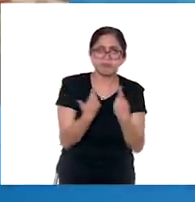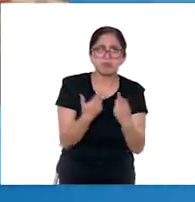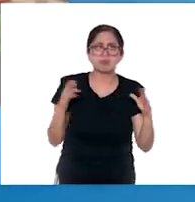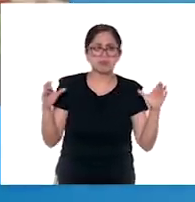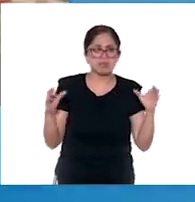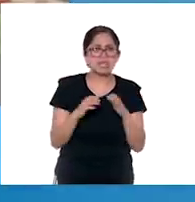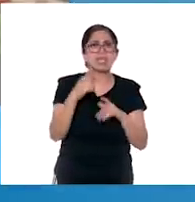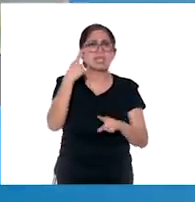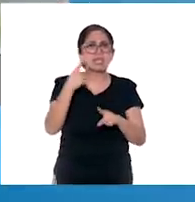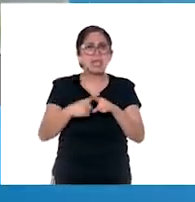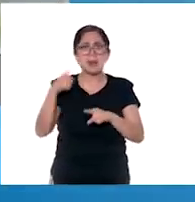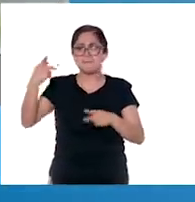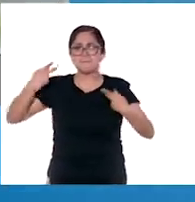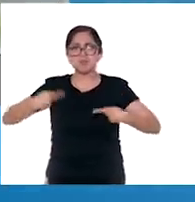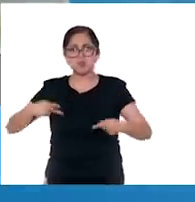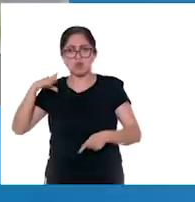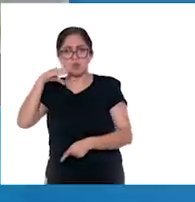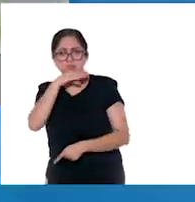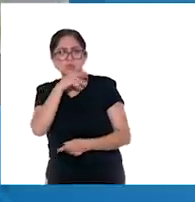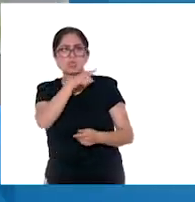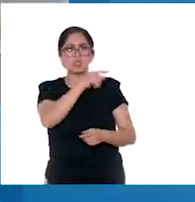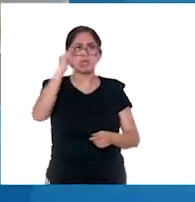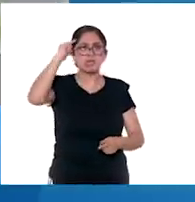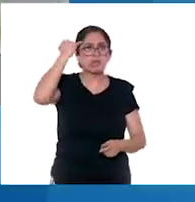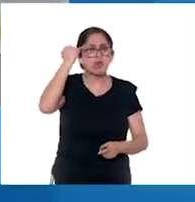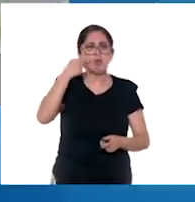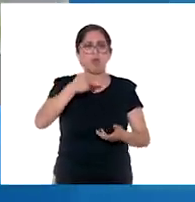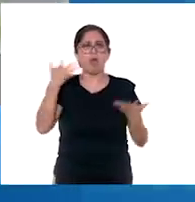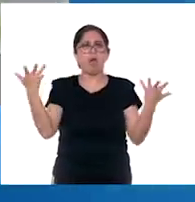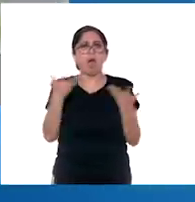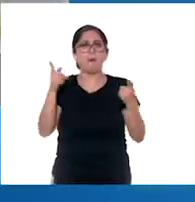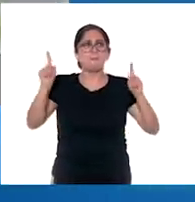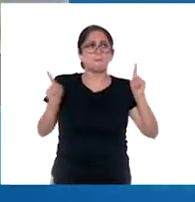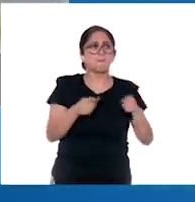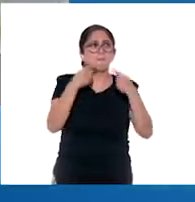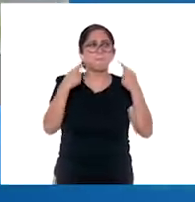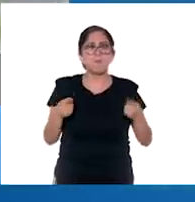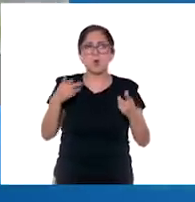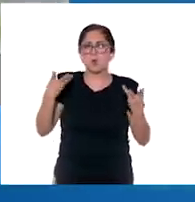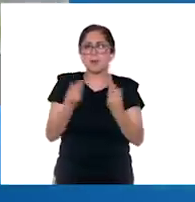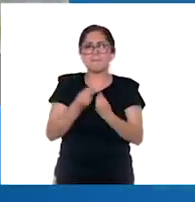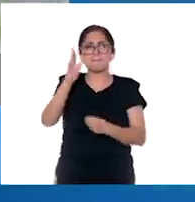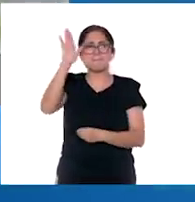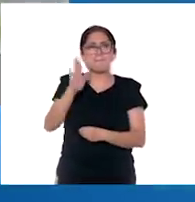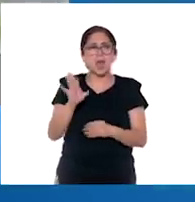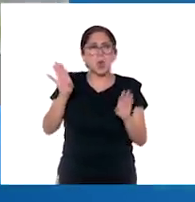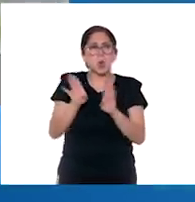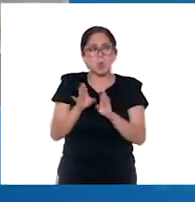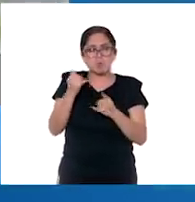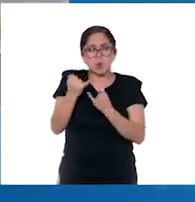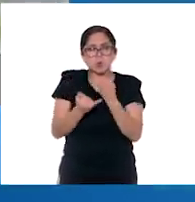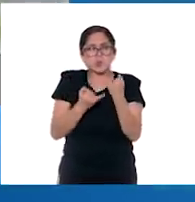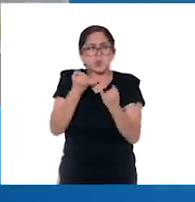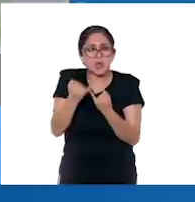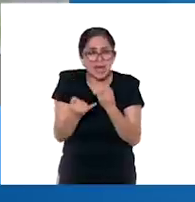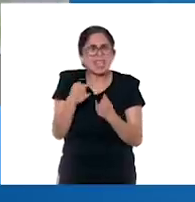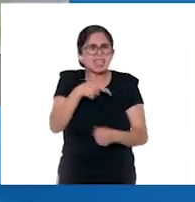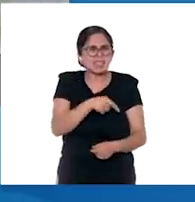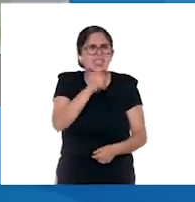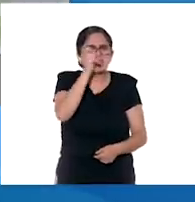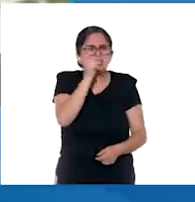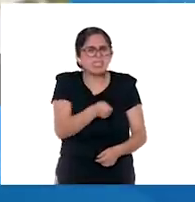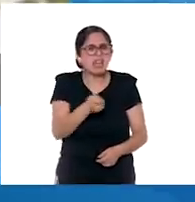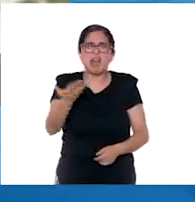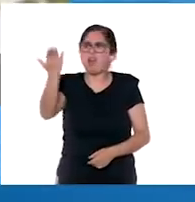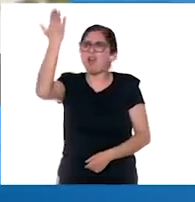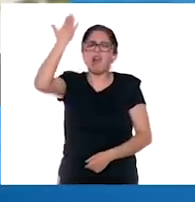indígenas y se ponían a tocar y a lo que decían ellos, jugar, ¿no? Una categoría colonial, lo cual quiere decir que no